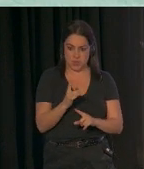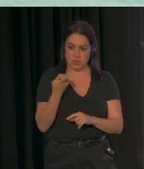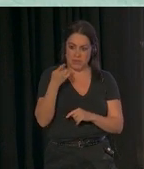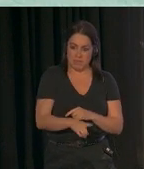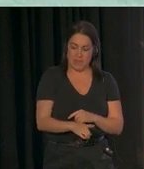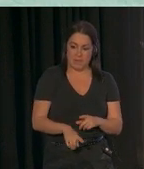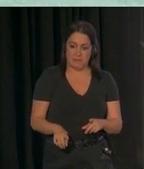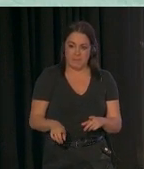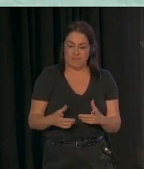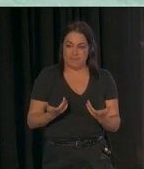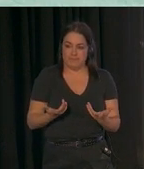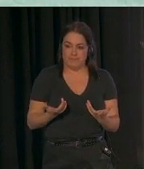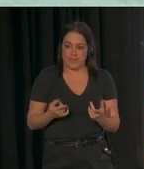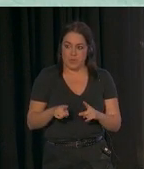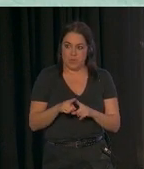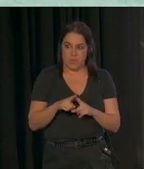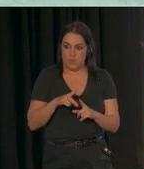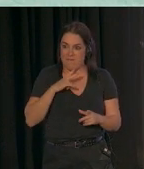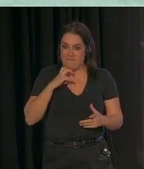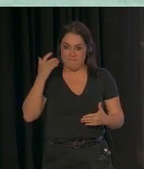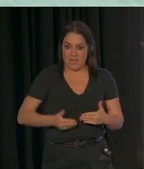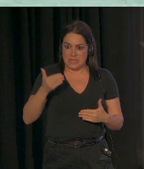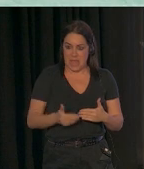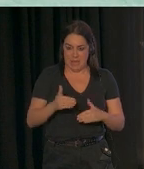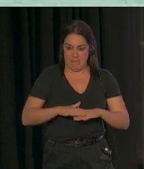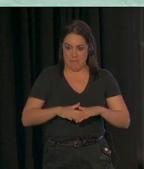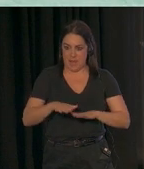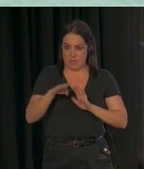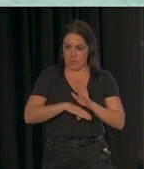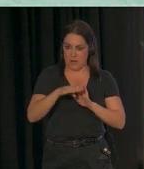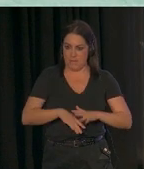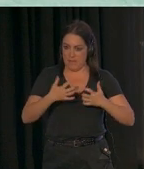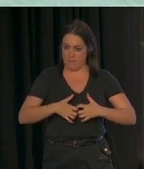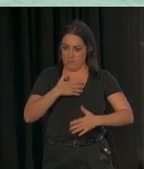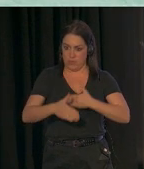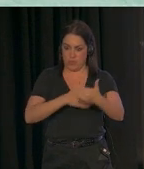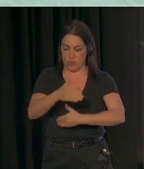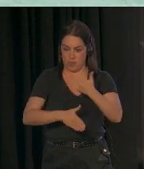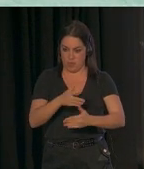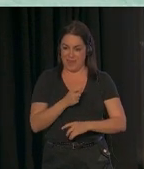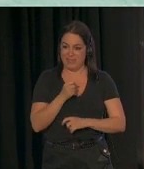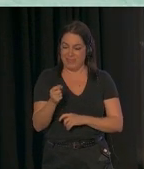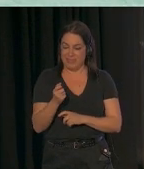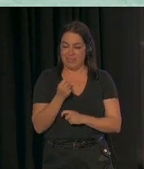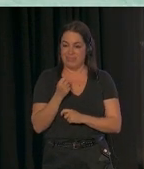vitales para que el programa funcione y proporciona el tipo de apoyo que las familias necesitan y se merecen.